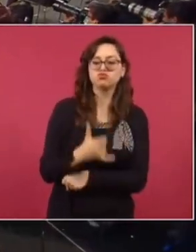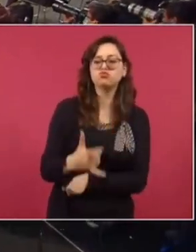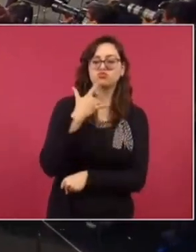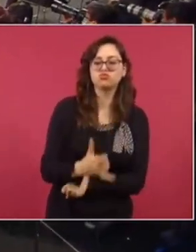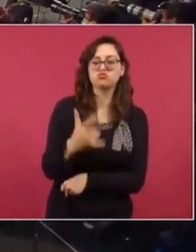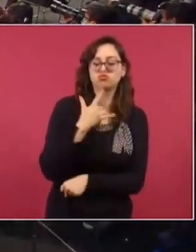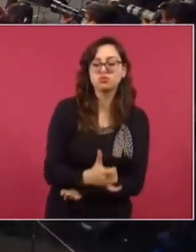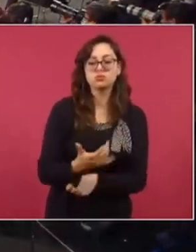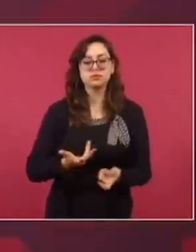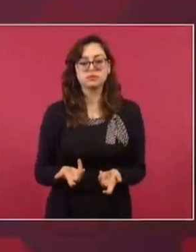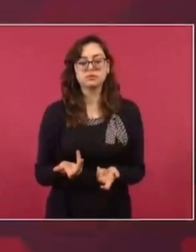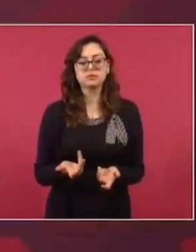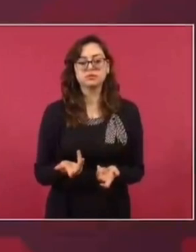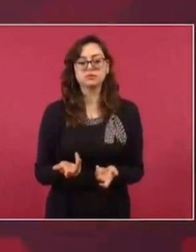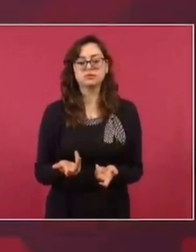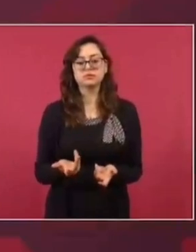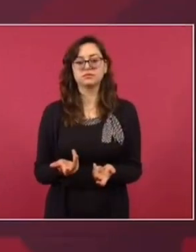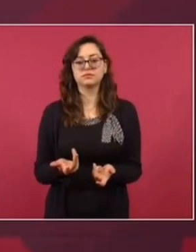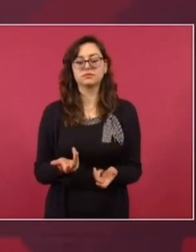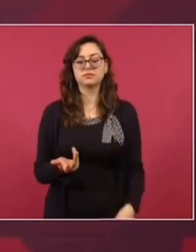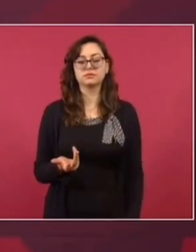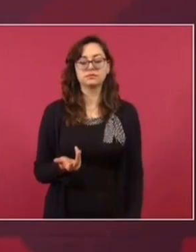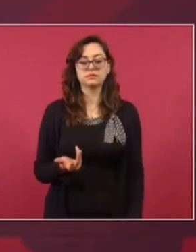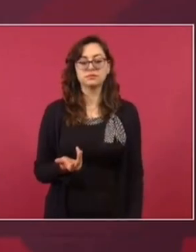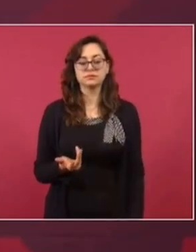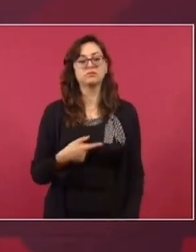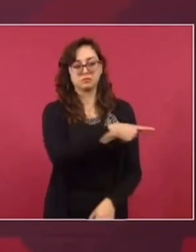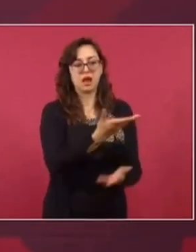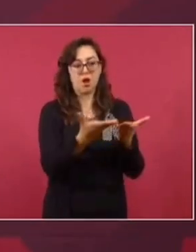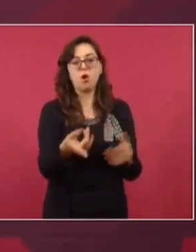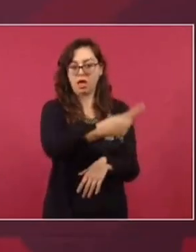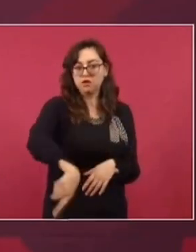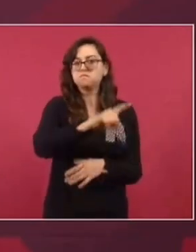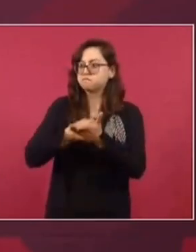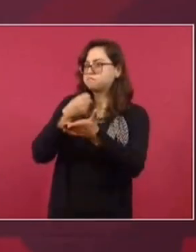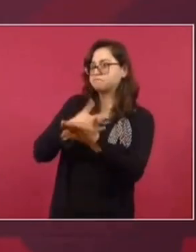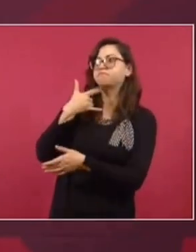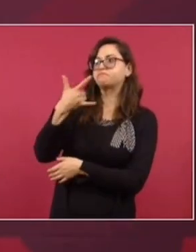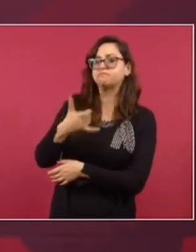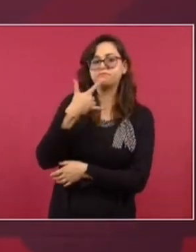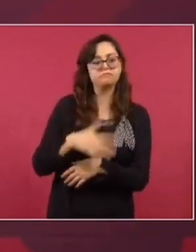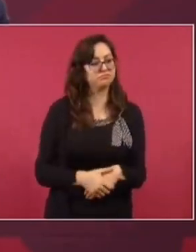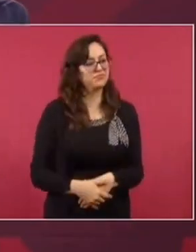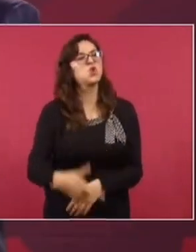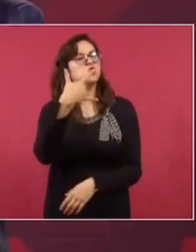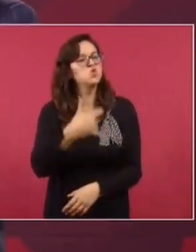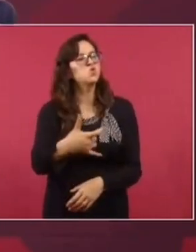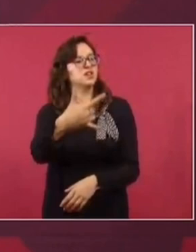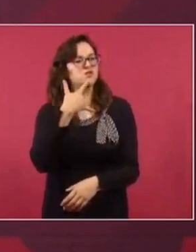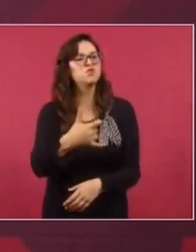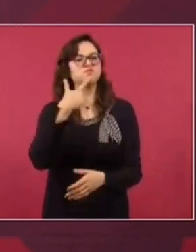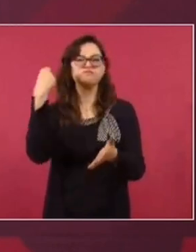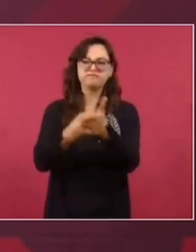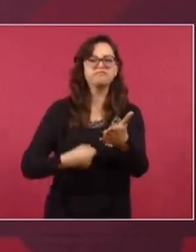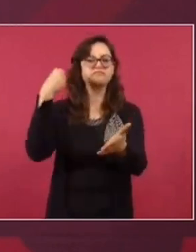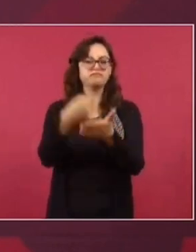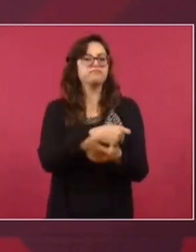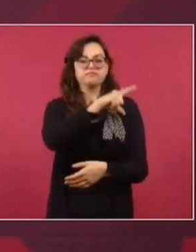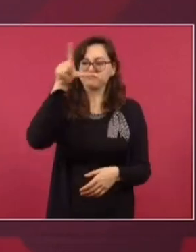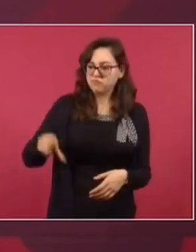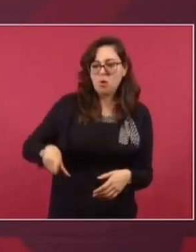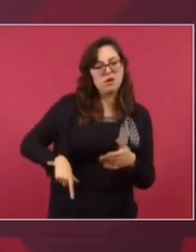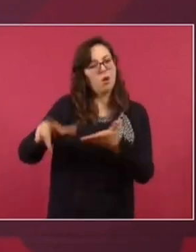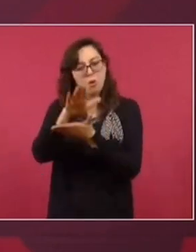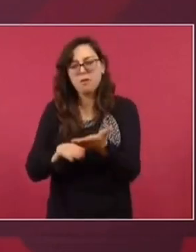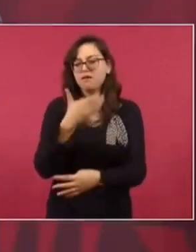Y que no se cansen. Lucha, lucha, lucha. No dejes de luchar por un gobierno